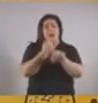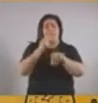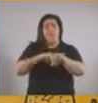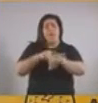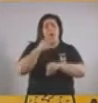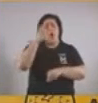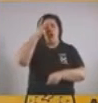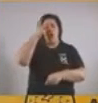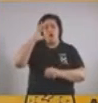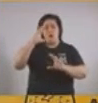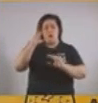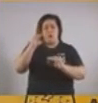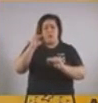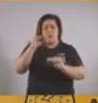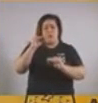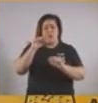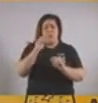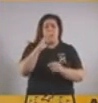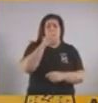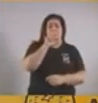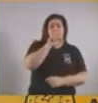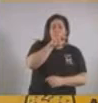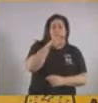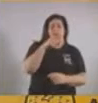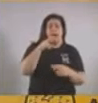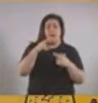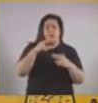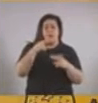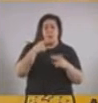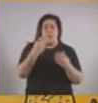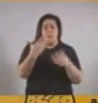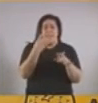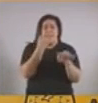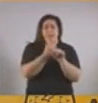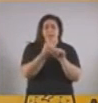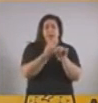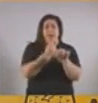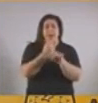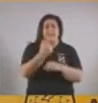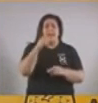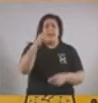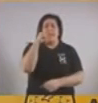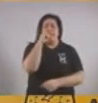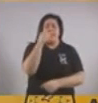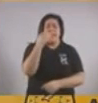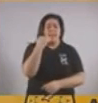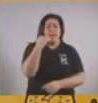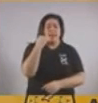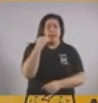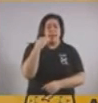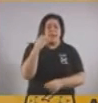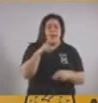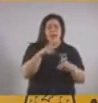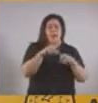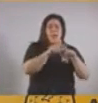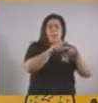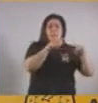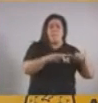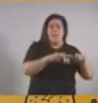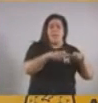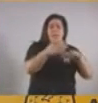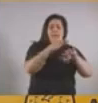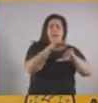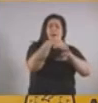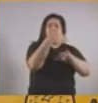restaurantes, bares, gastronómicos, pueden trabajar hasta las 19, pero siempre hacia afuera, con mesas afuera, con delivery, con el